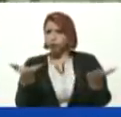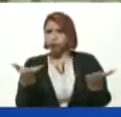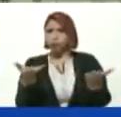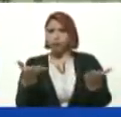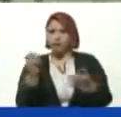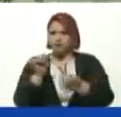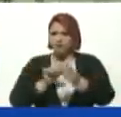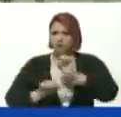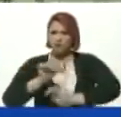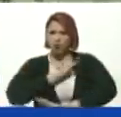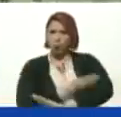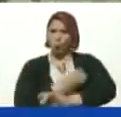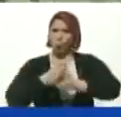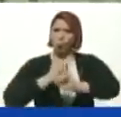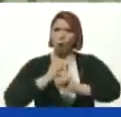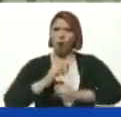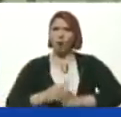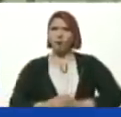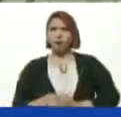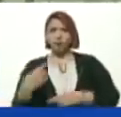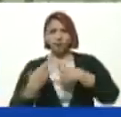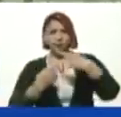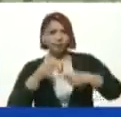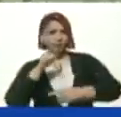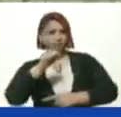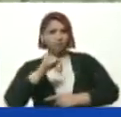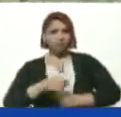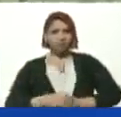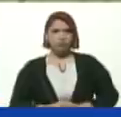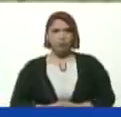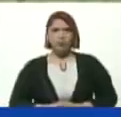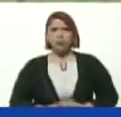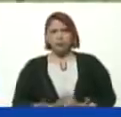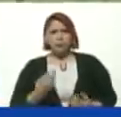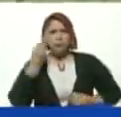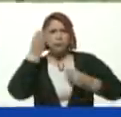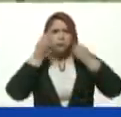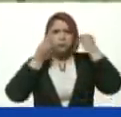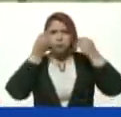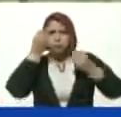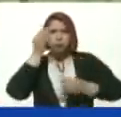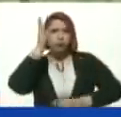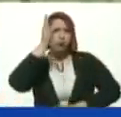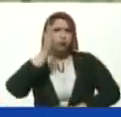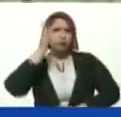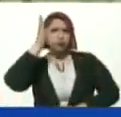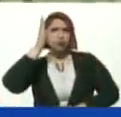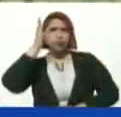Rebelde Revolucionaria Crítica Consciente